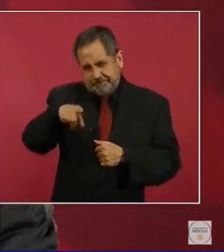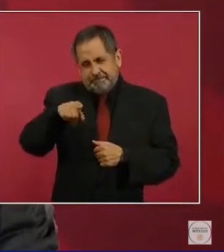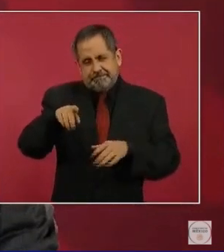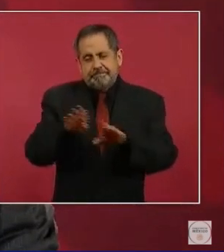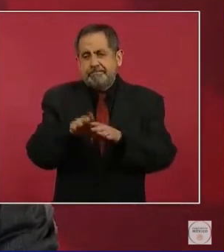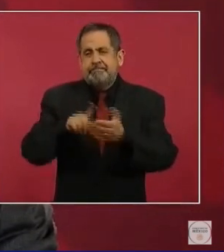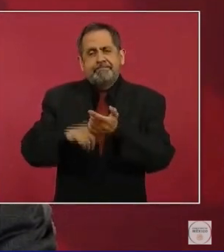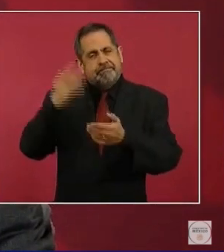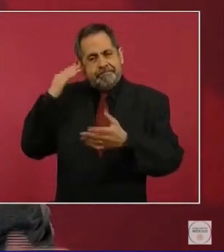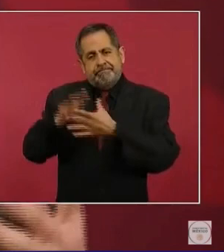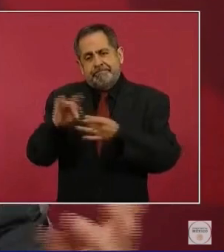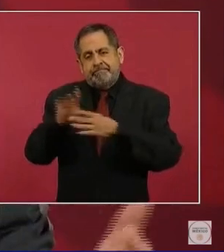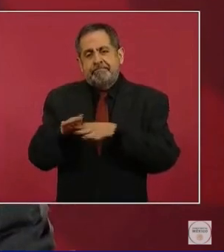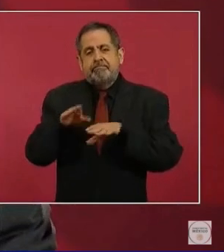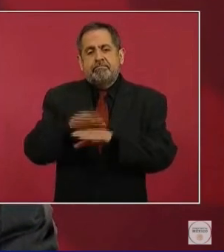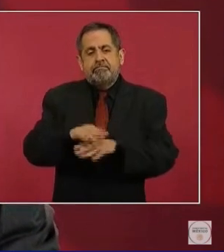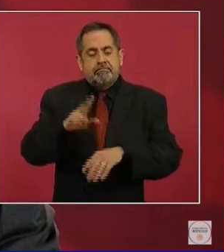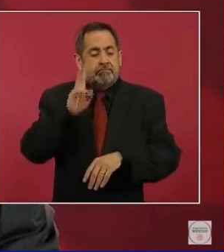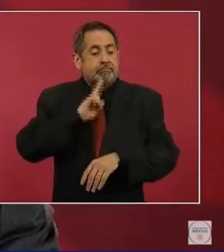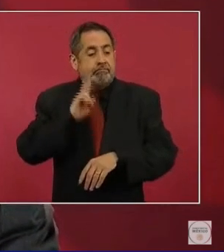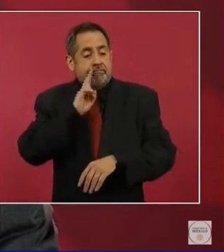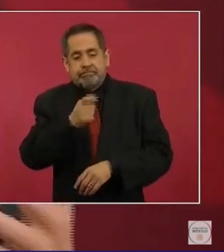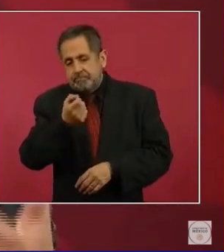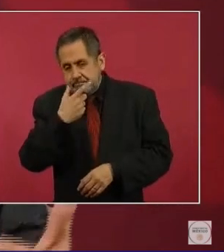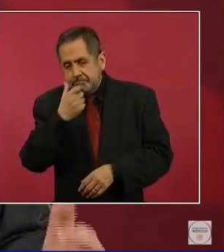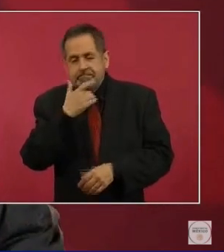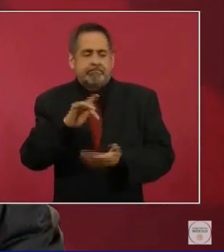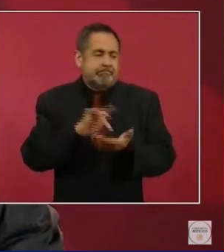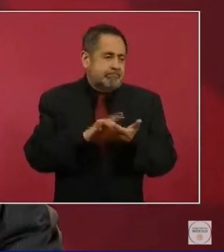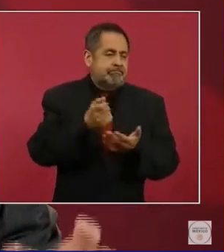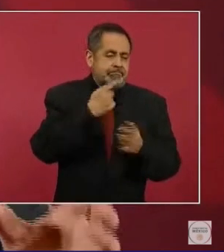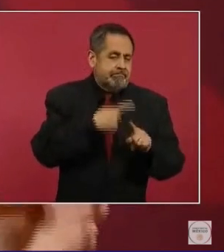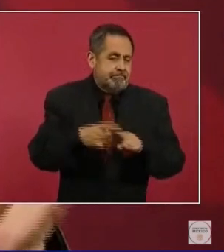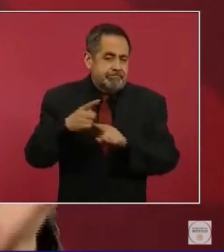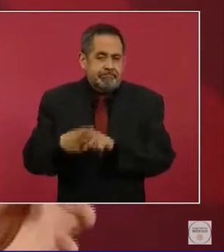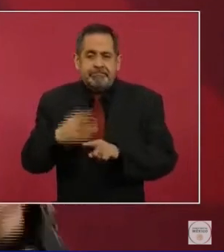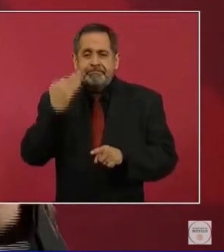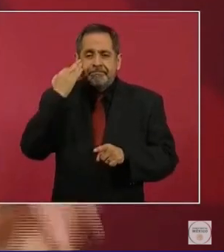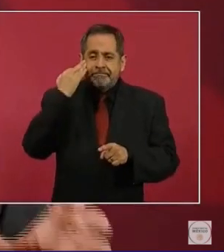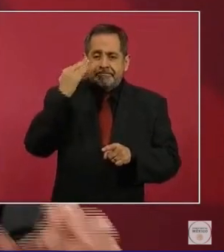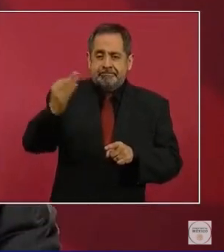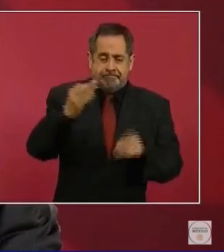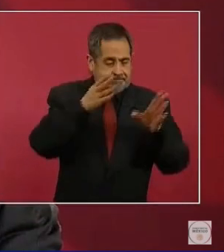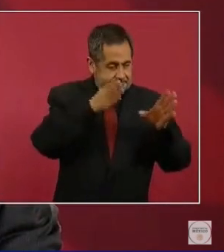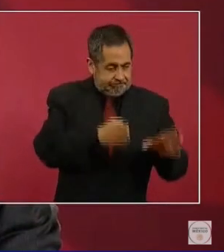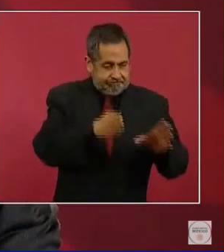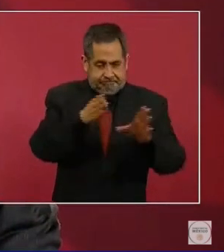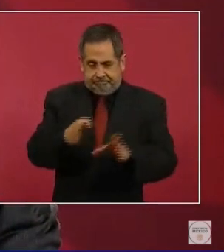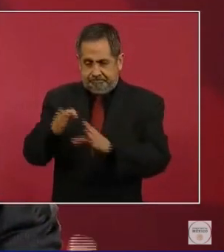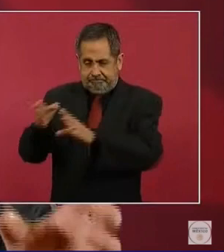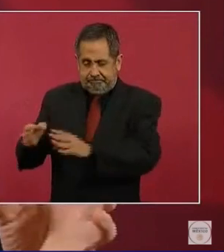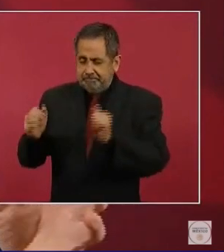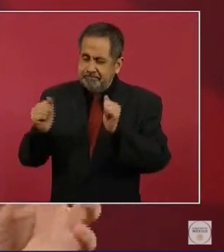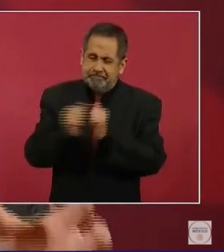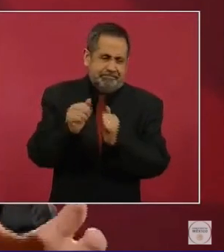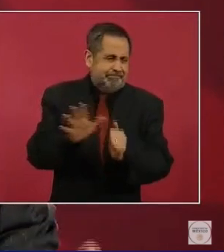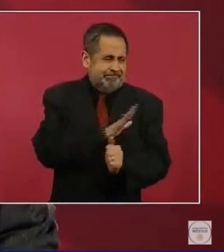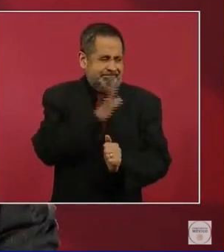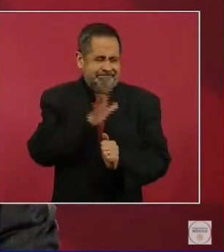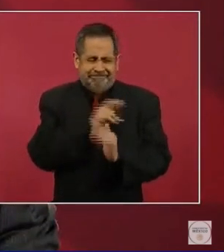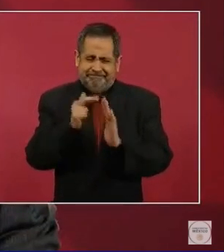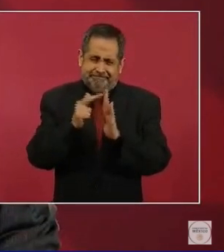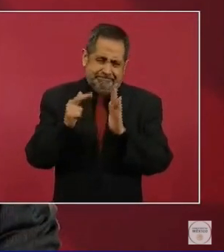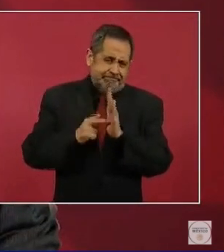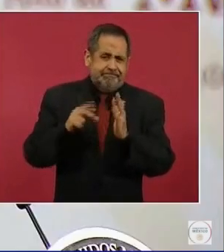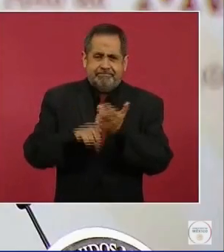que se hacen para el desarrollo de productos farmacéuticos y también vacunas requieren altos estándares de calidad, de